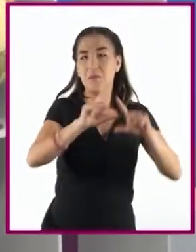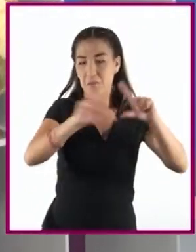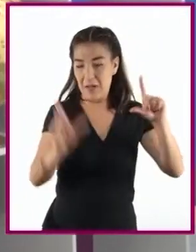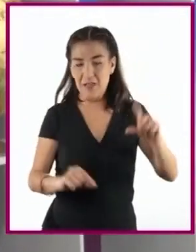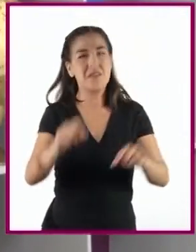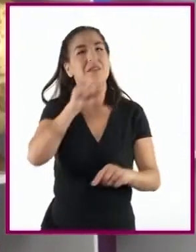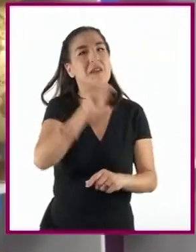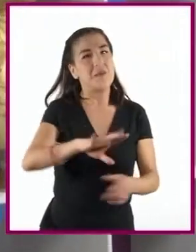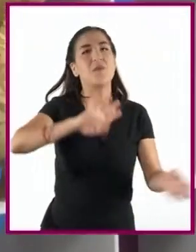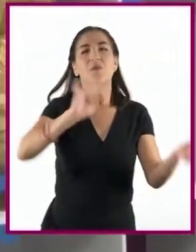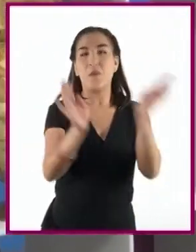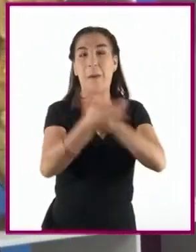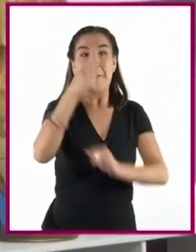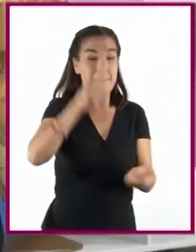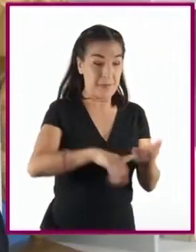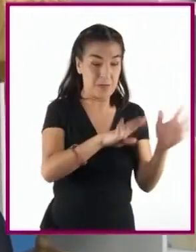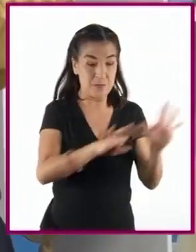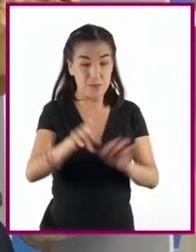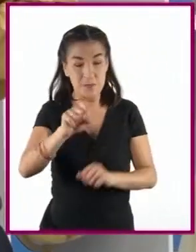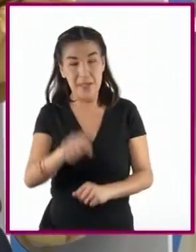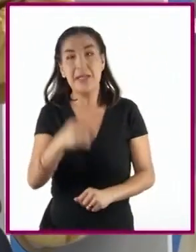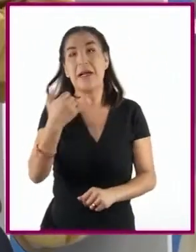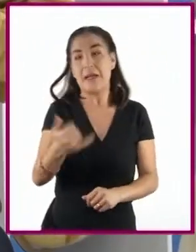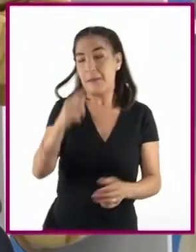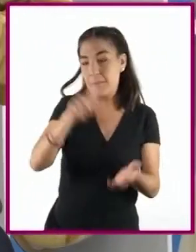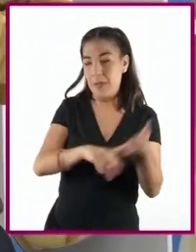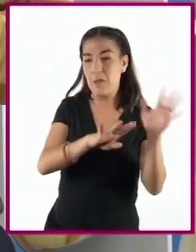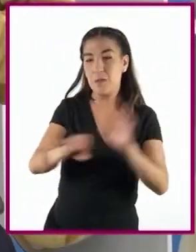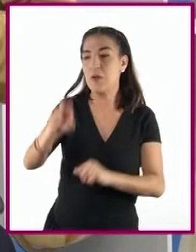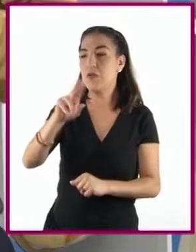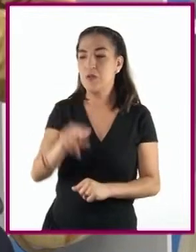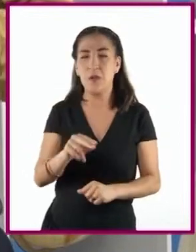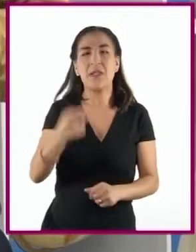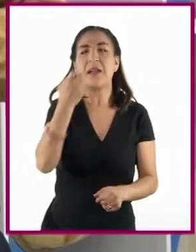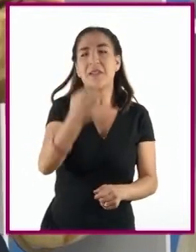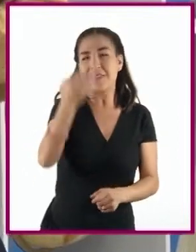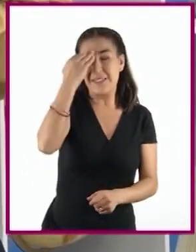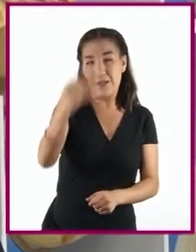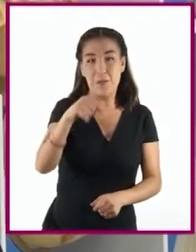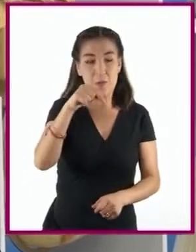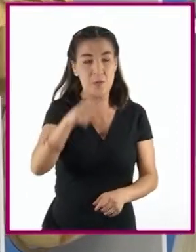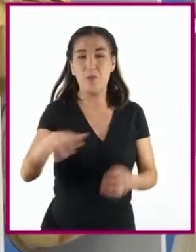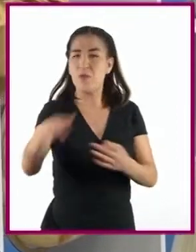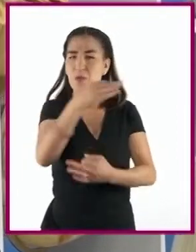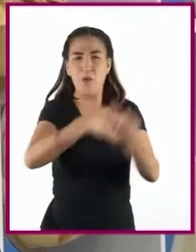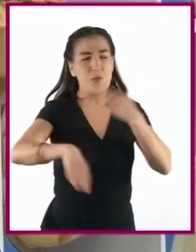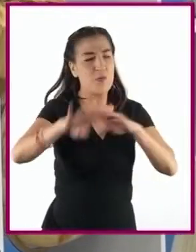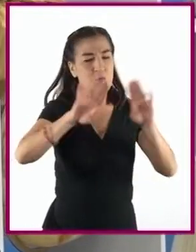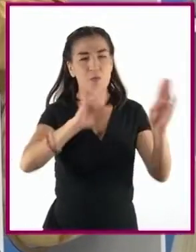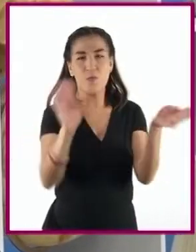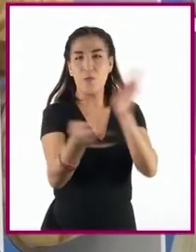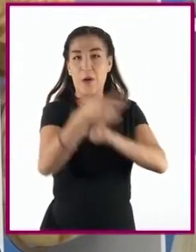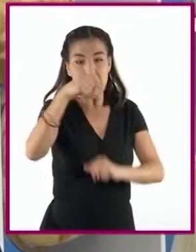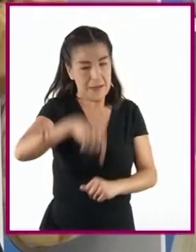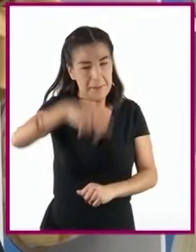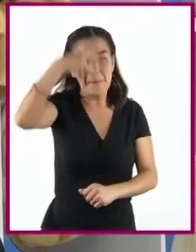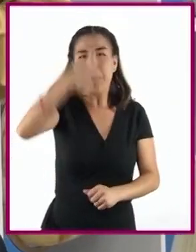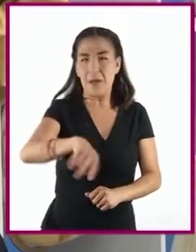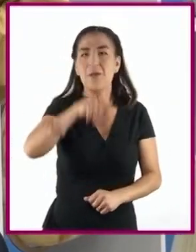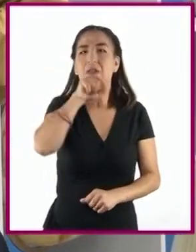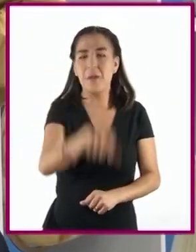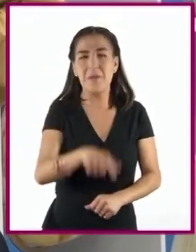Entre 1920 y 1980, la humanidad, y desde luego México, afrontó una de las peores crisis